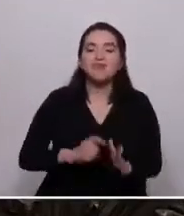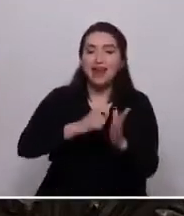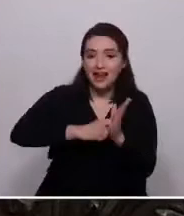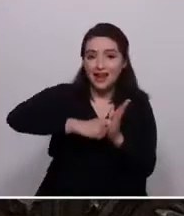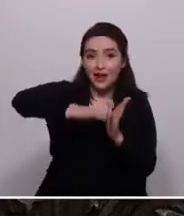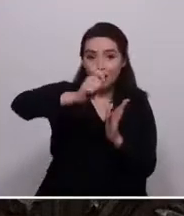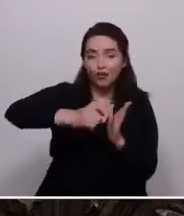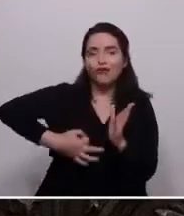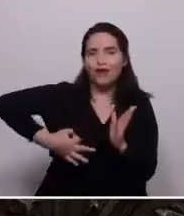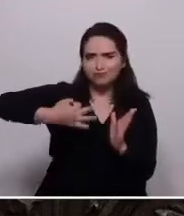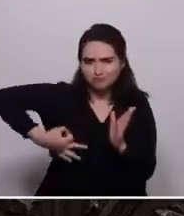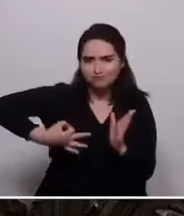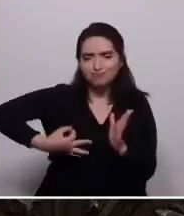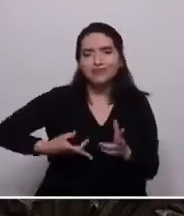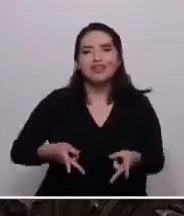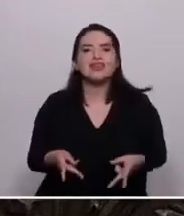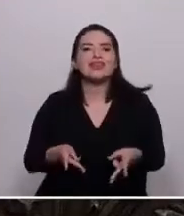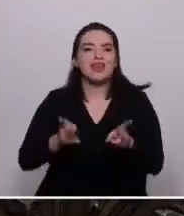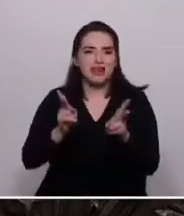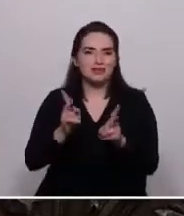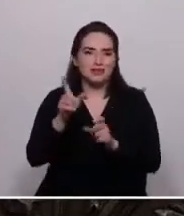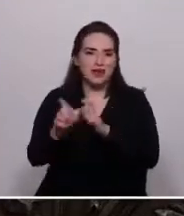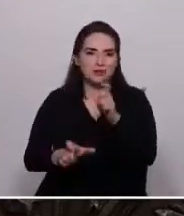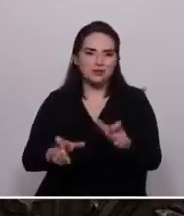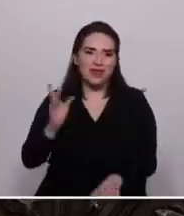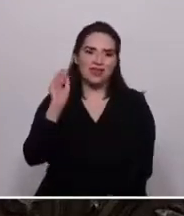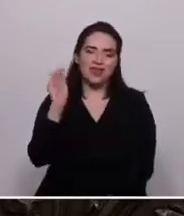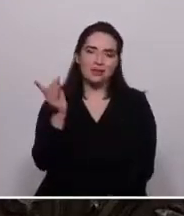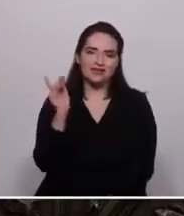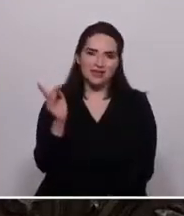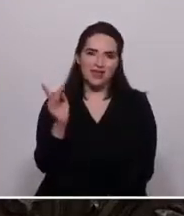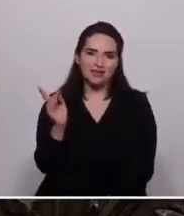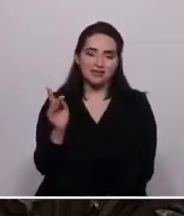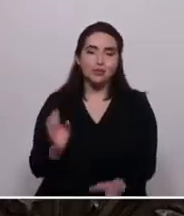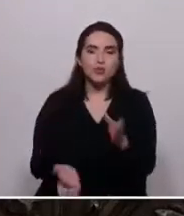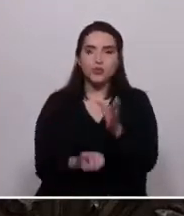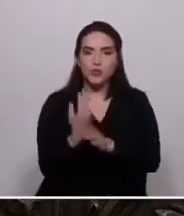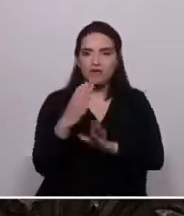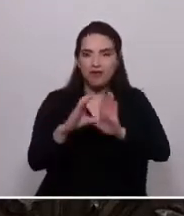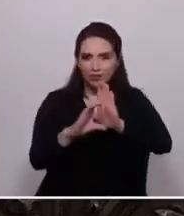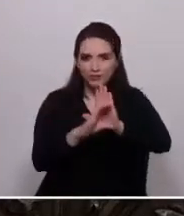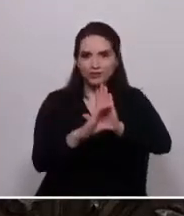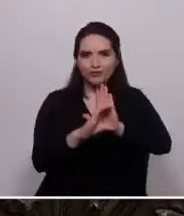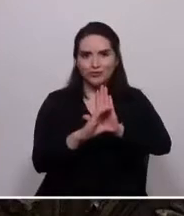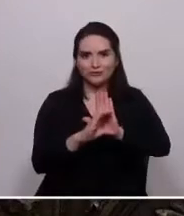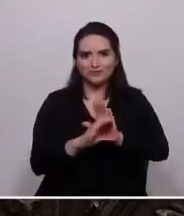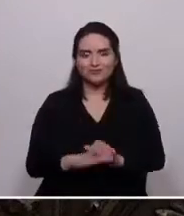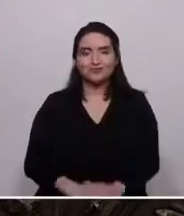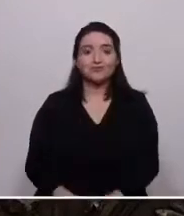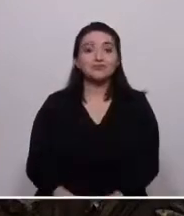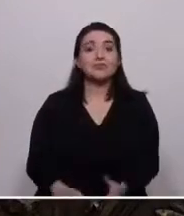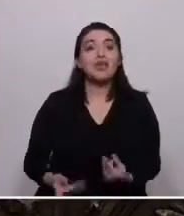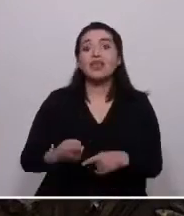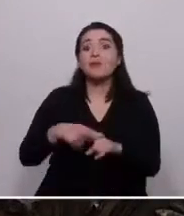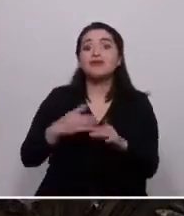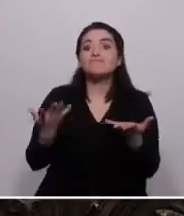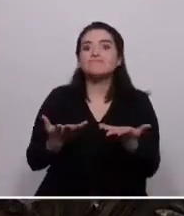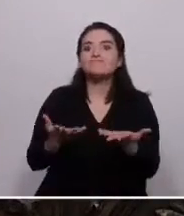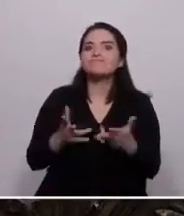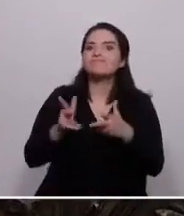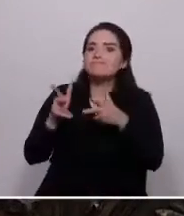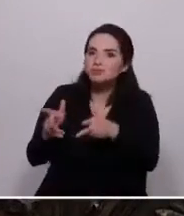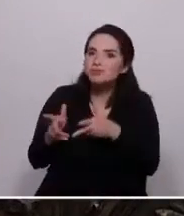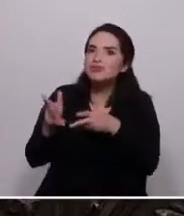garanticen los derechos de las personas con discapacidad en la nueva Constitución, además de seguir presionando